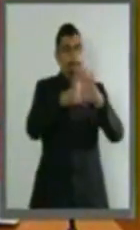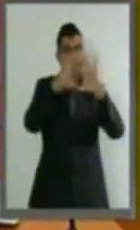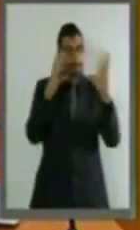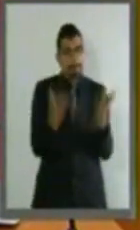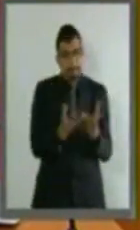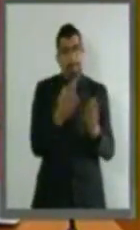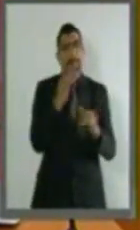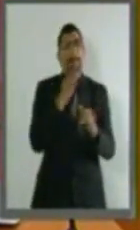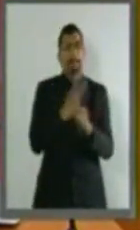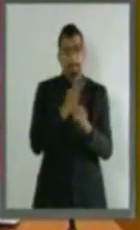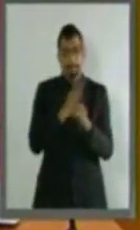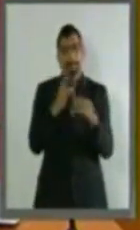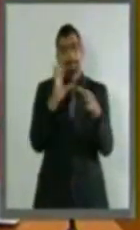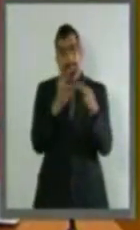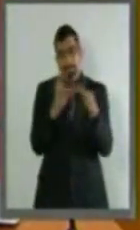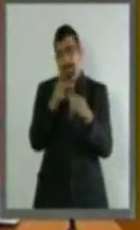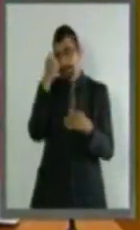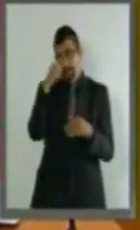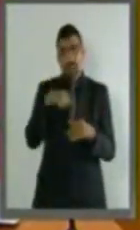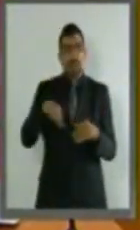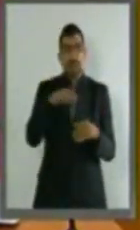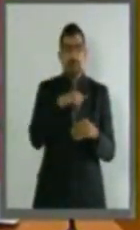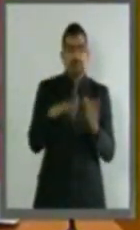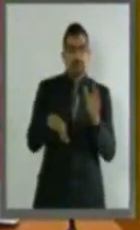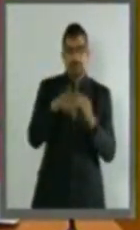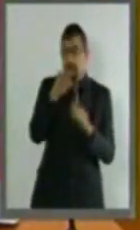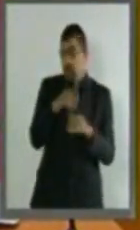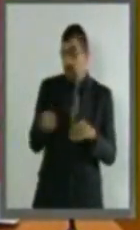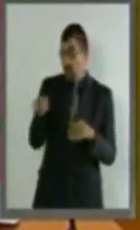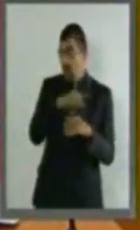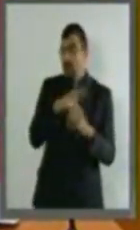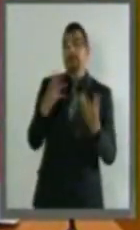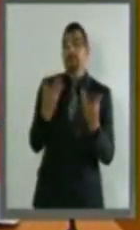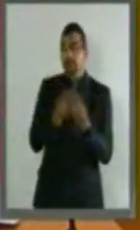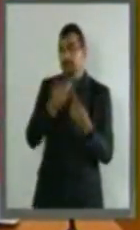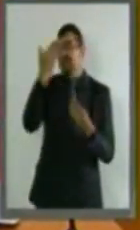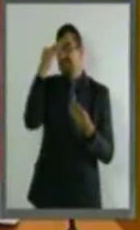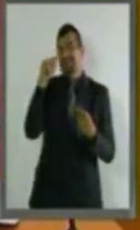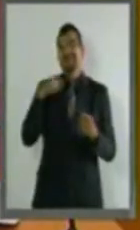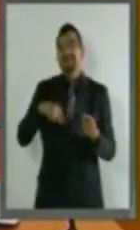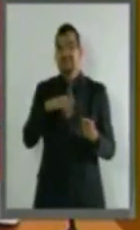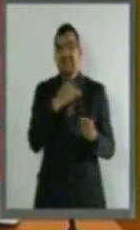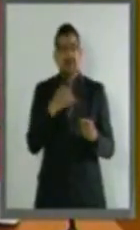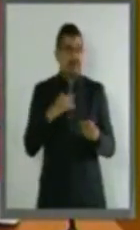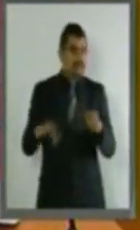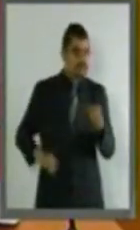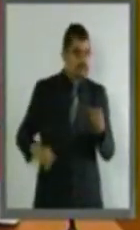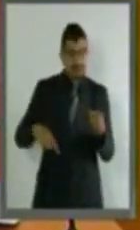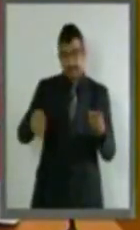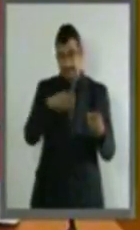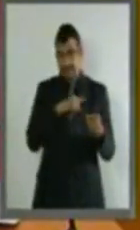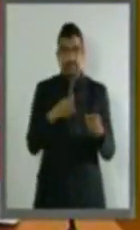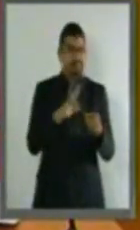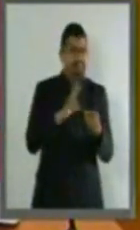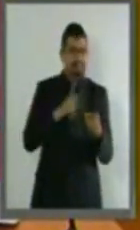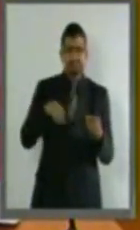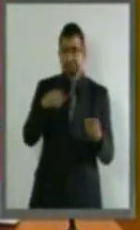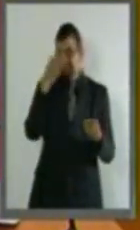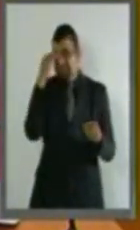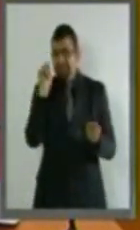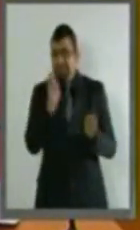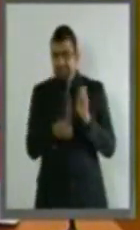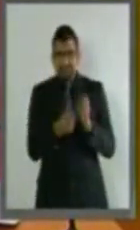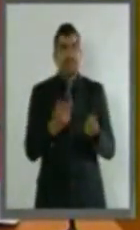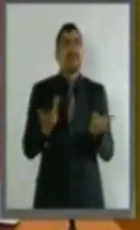A elección del actor y cuando sólo se afecten intereses particulares, podrán conocer de